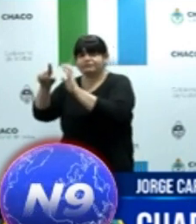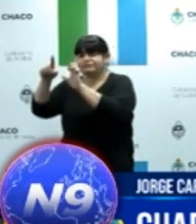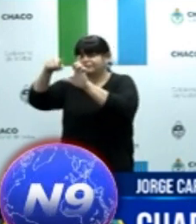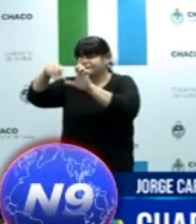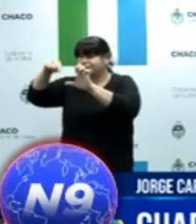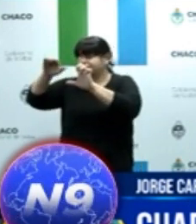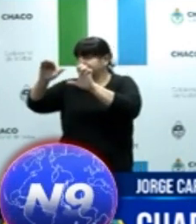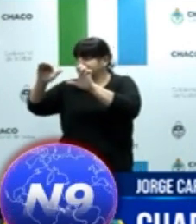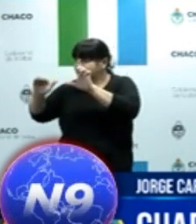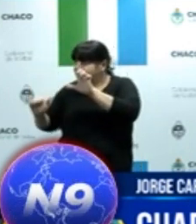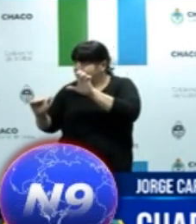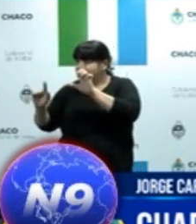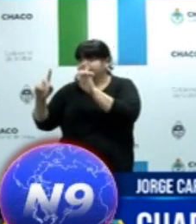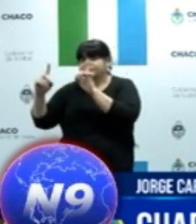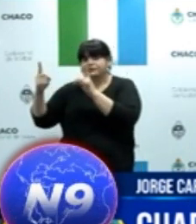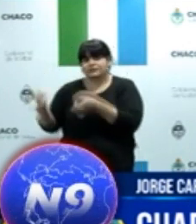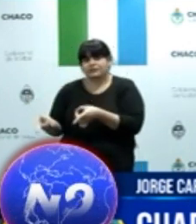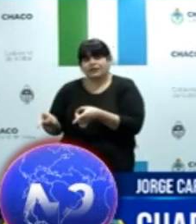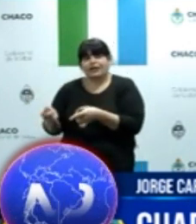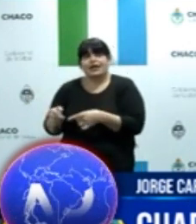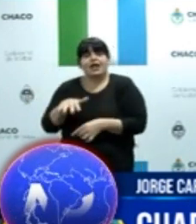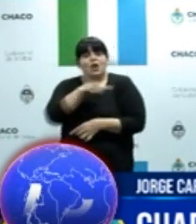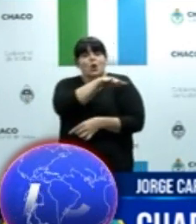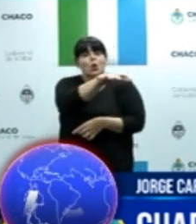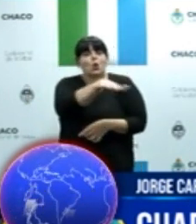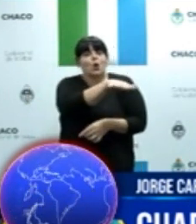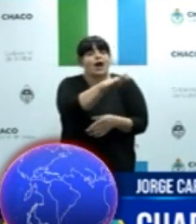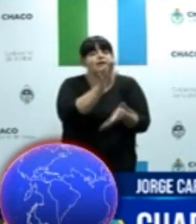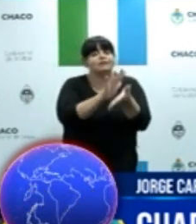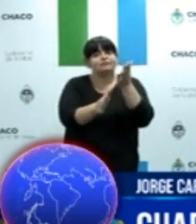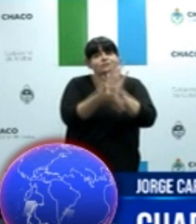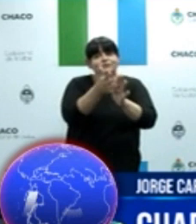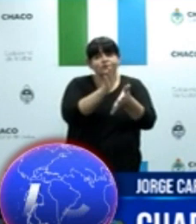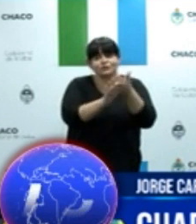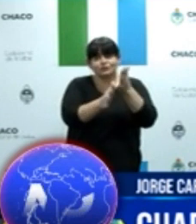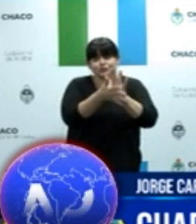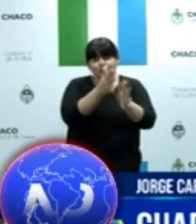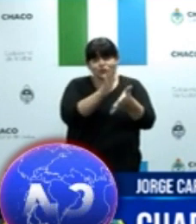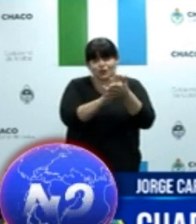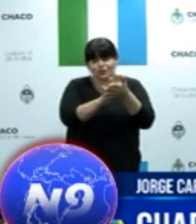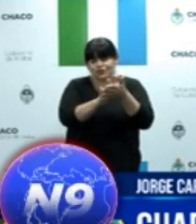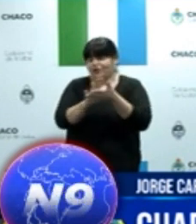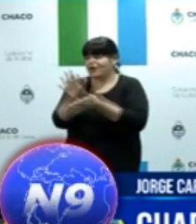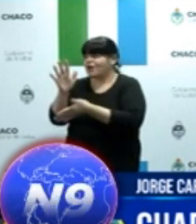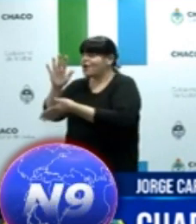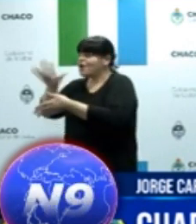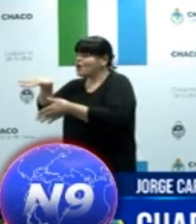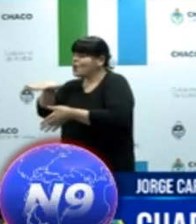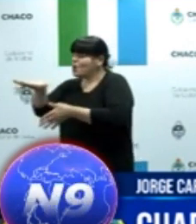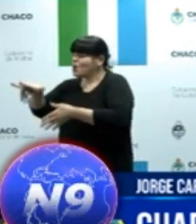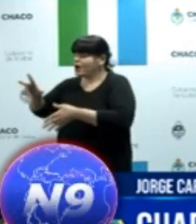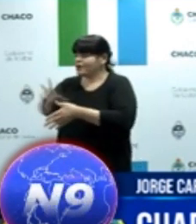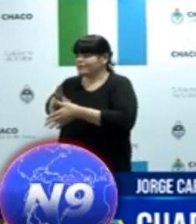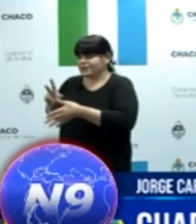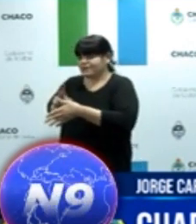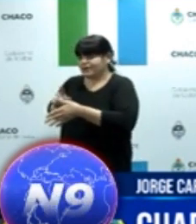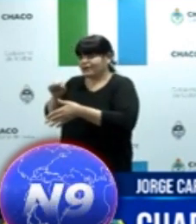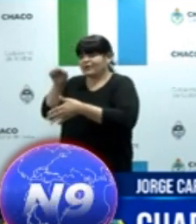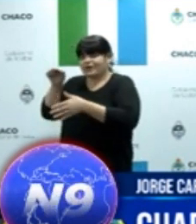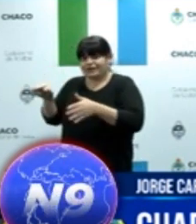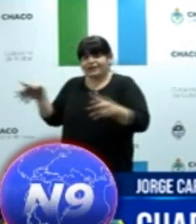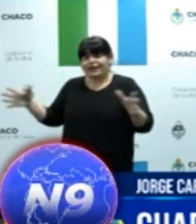privado, el 92% de las camas está disponible. Todo el nivel de adaptaciones, porque